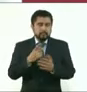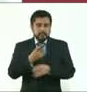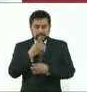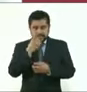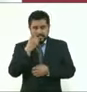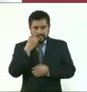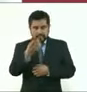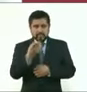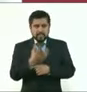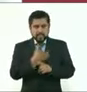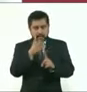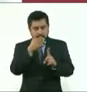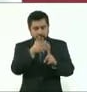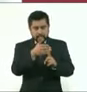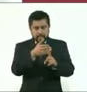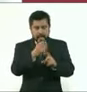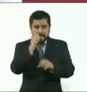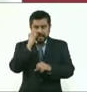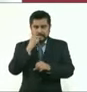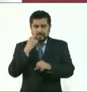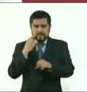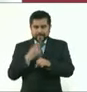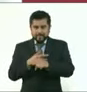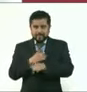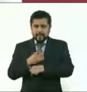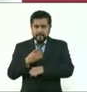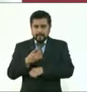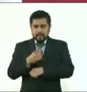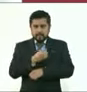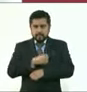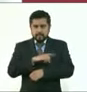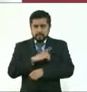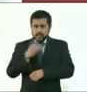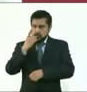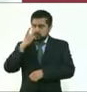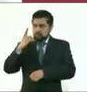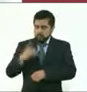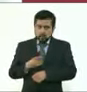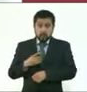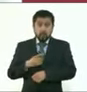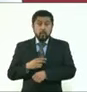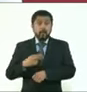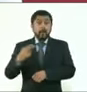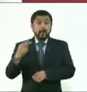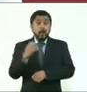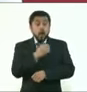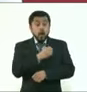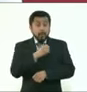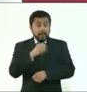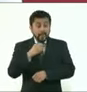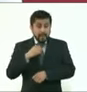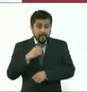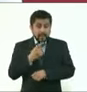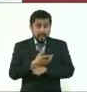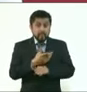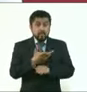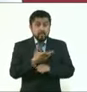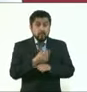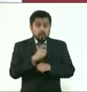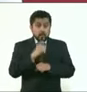nos ha orientado la Secretaría de Salud, que no es necesario realizarse la prueba si se tiene síntomas,